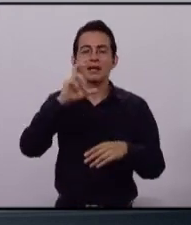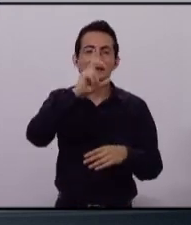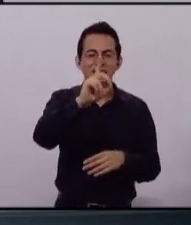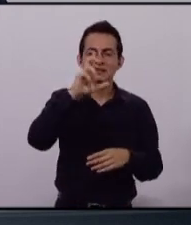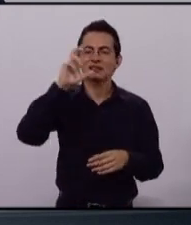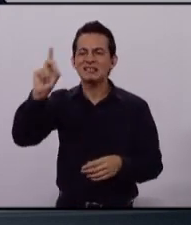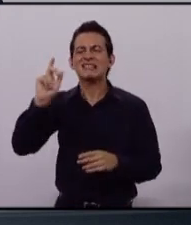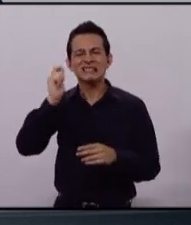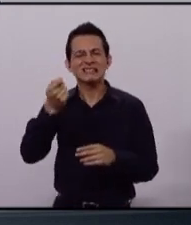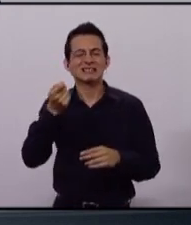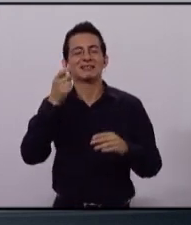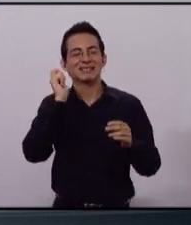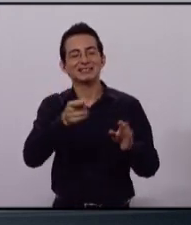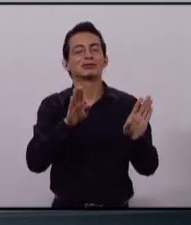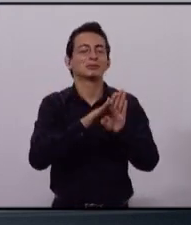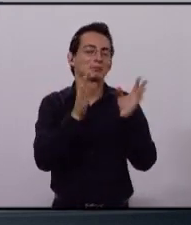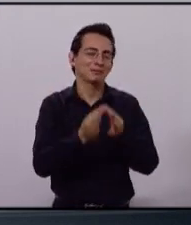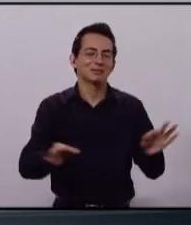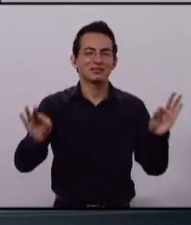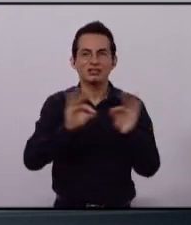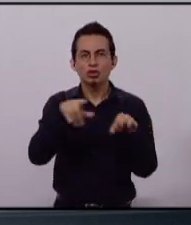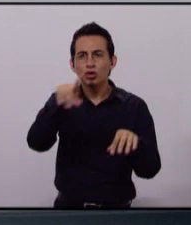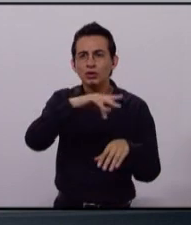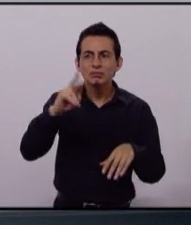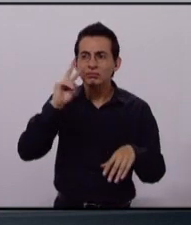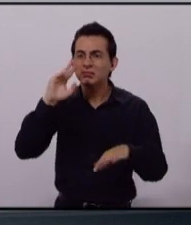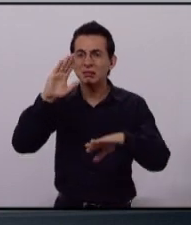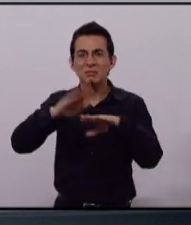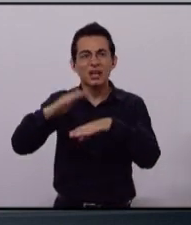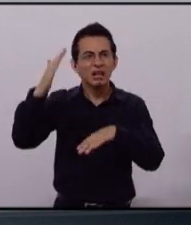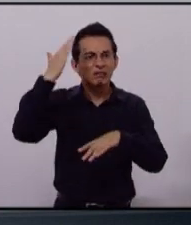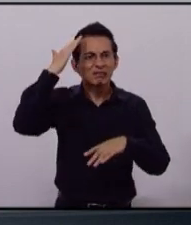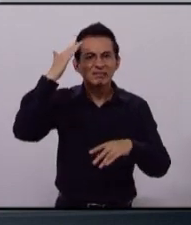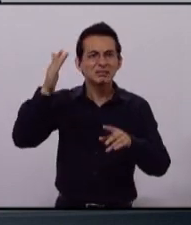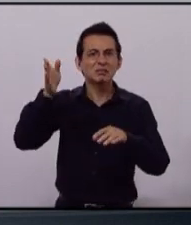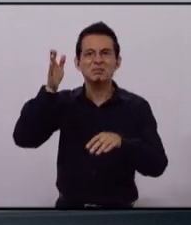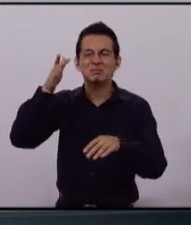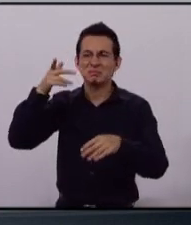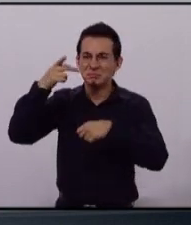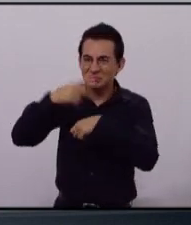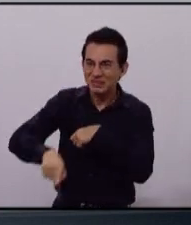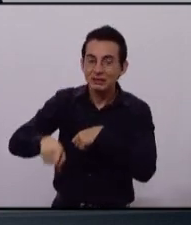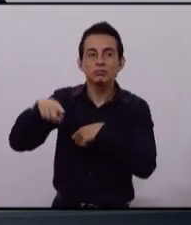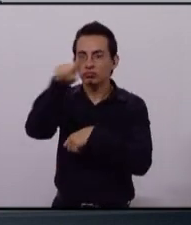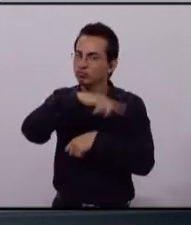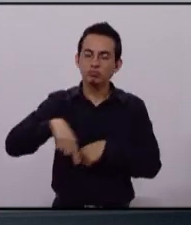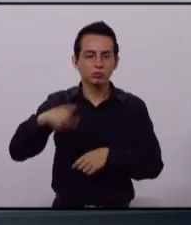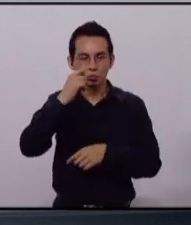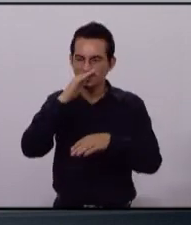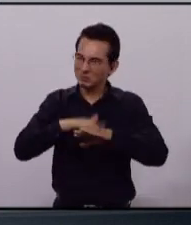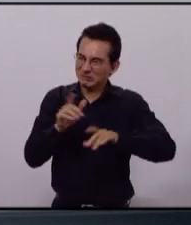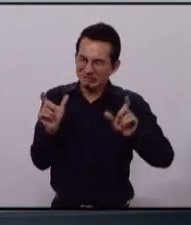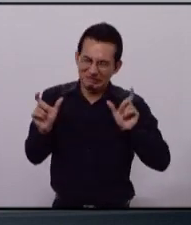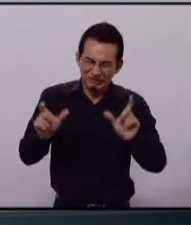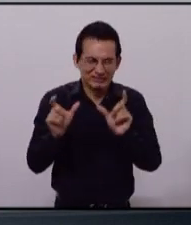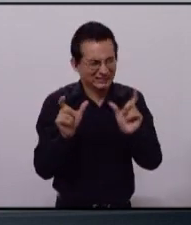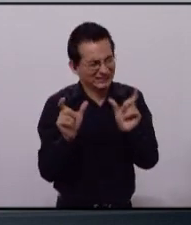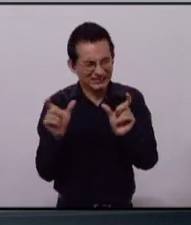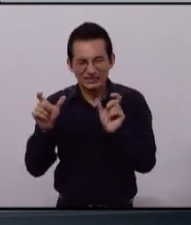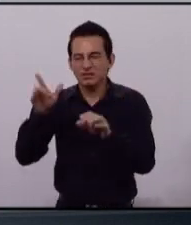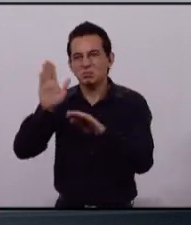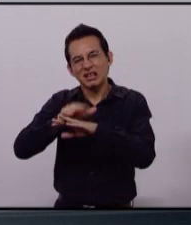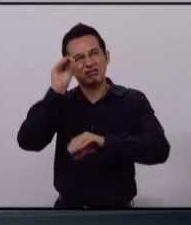colonias con los mayores índices delictivos donde viven los delincuentes, para ingresar con grandes acciones de